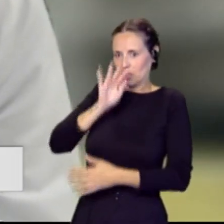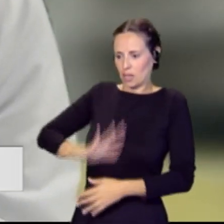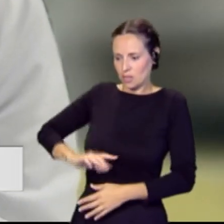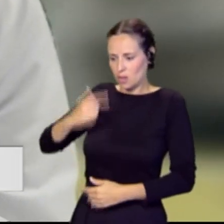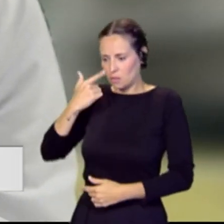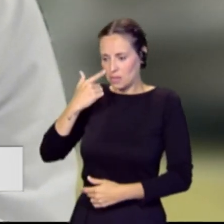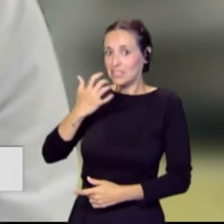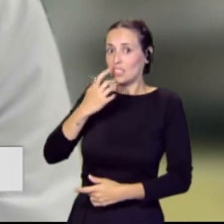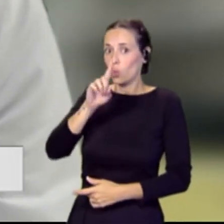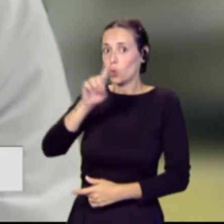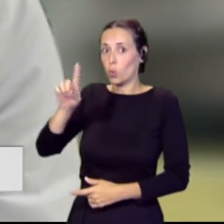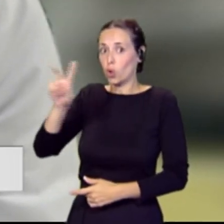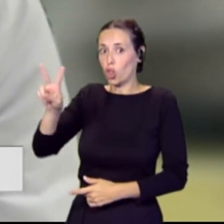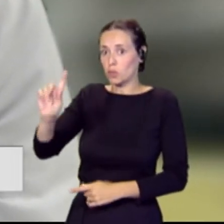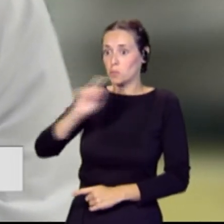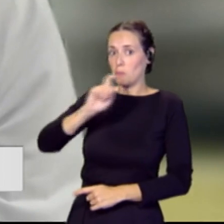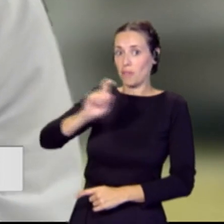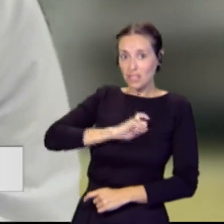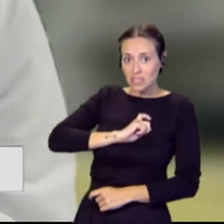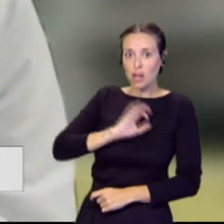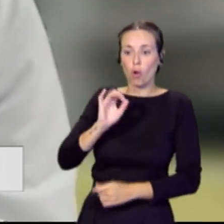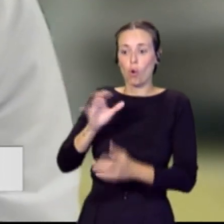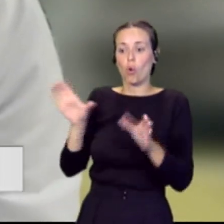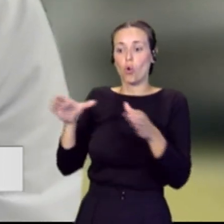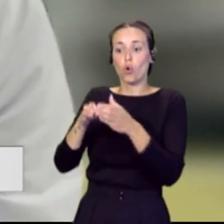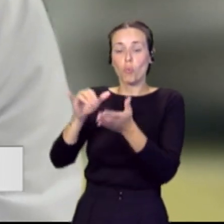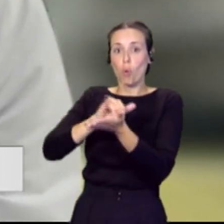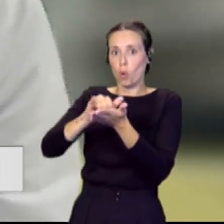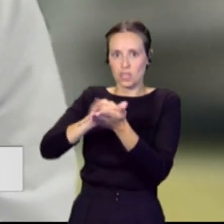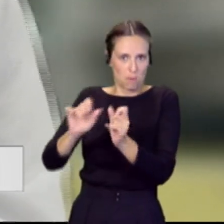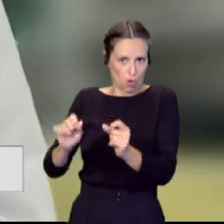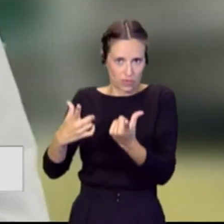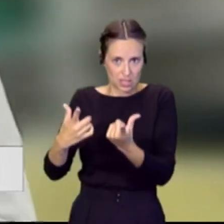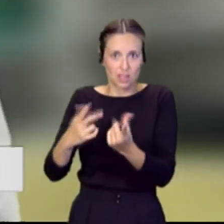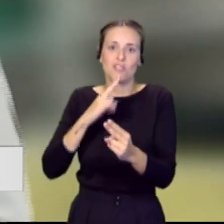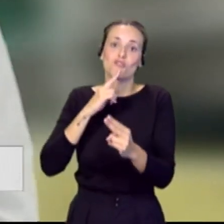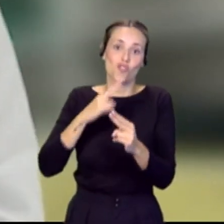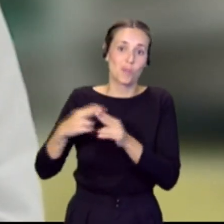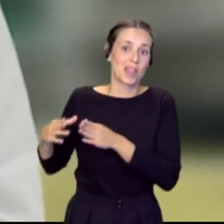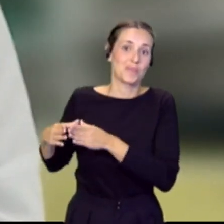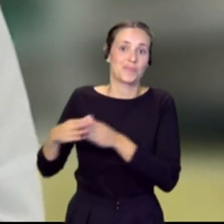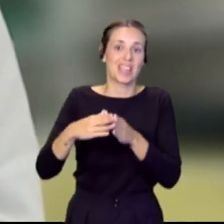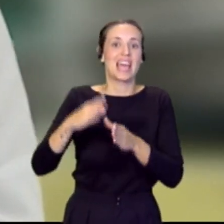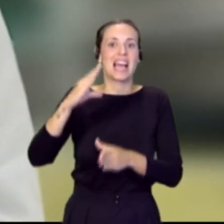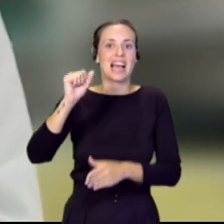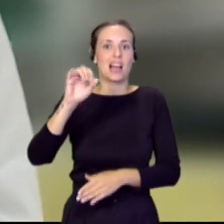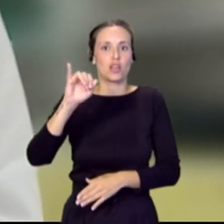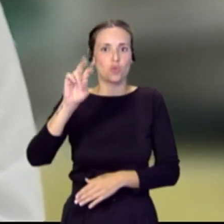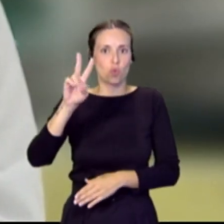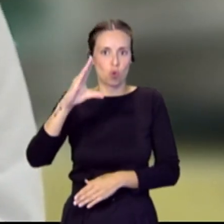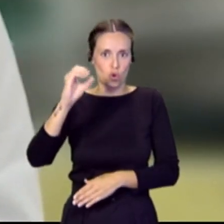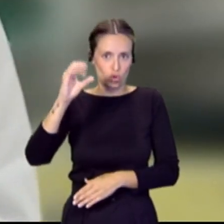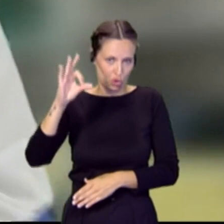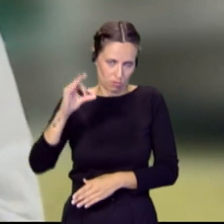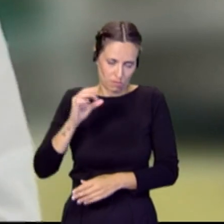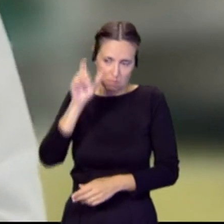112 o de un grupo de WhatsApp que tenemos oficialmente que se llama Cayucos, donde están todos los coordinadores